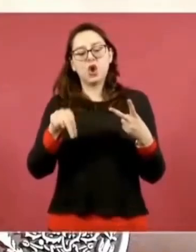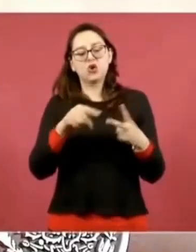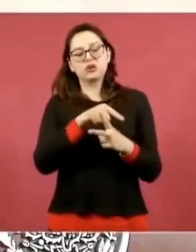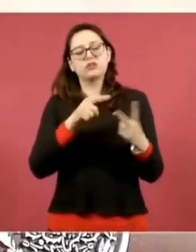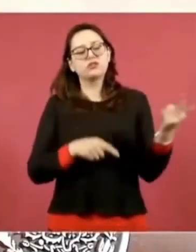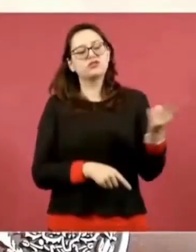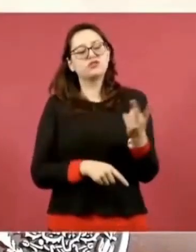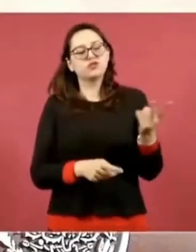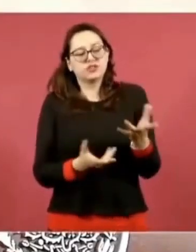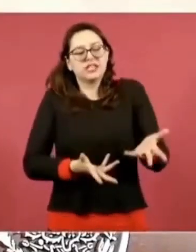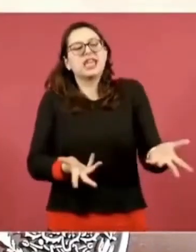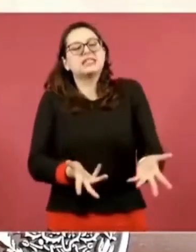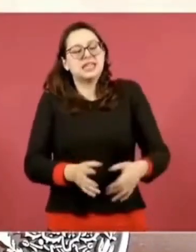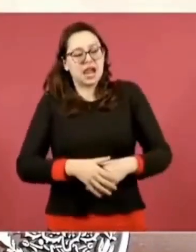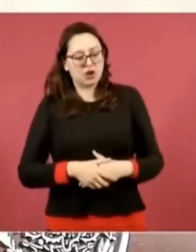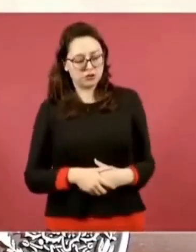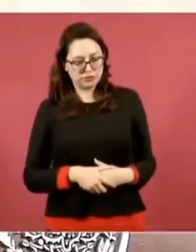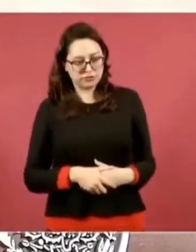Les voy a dar un tips,